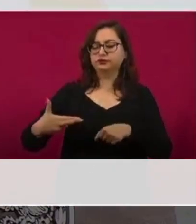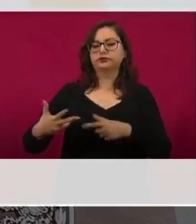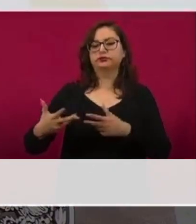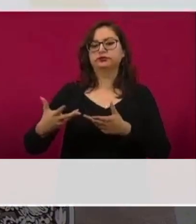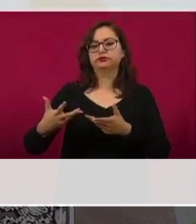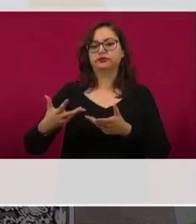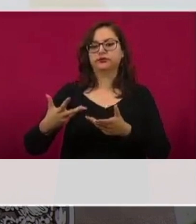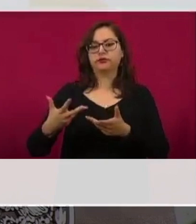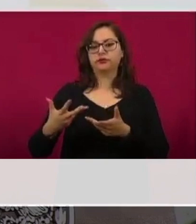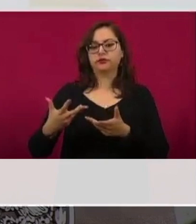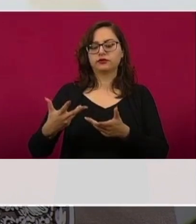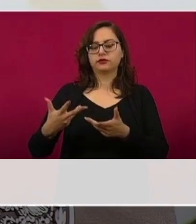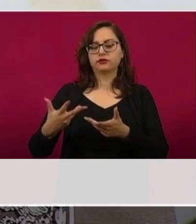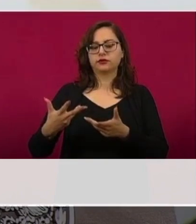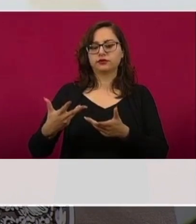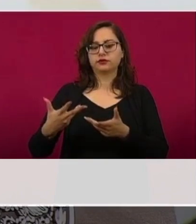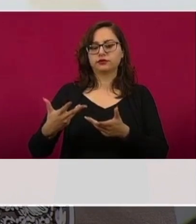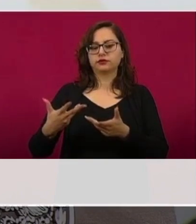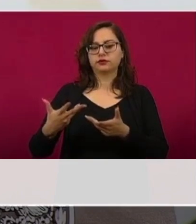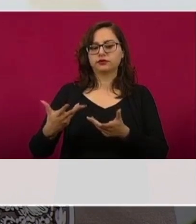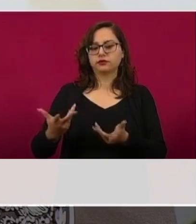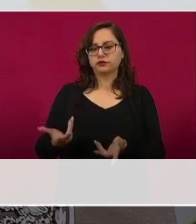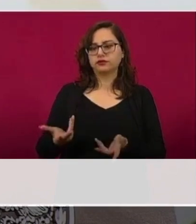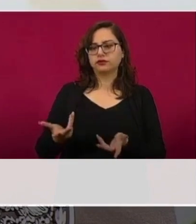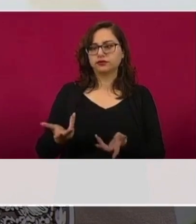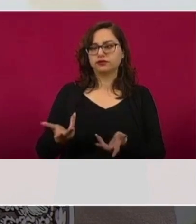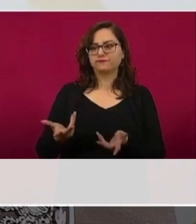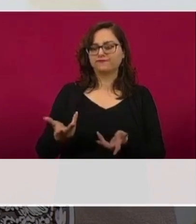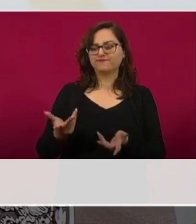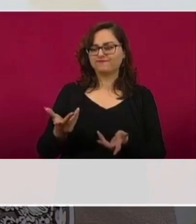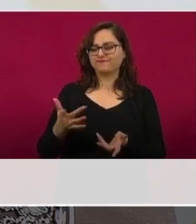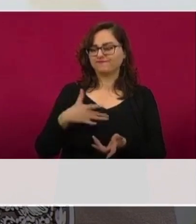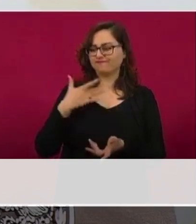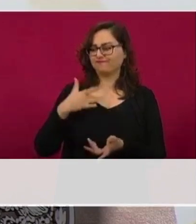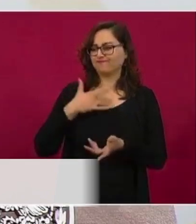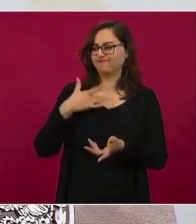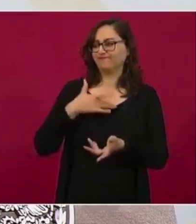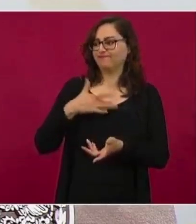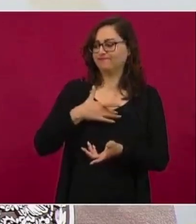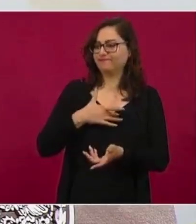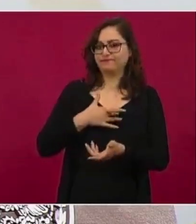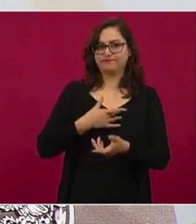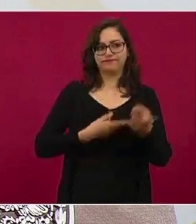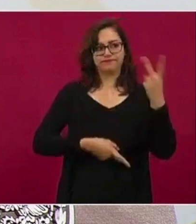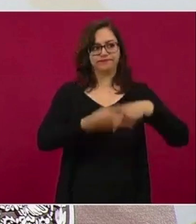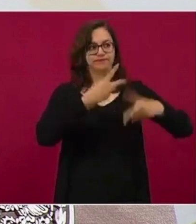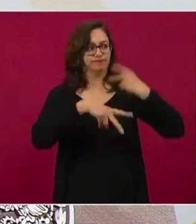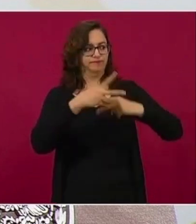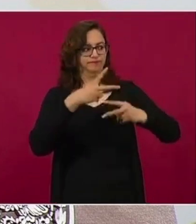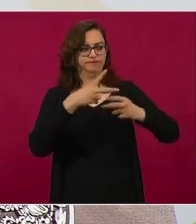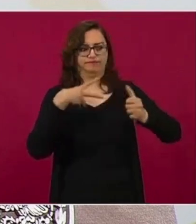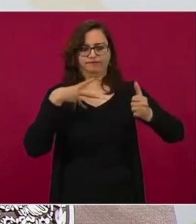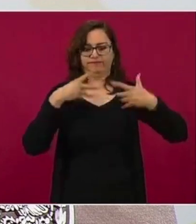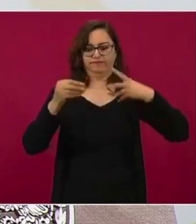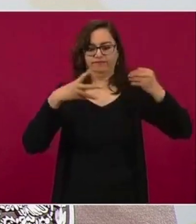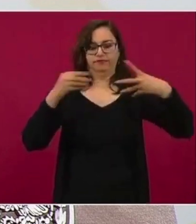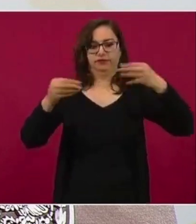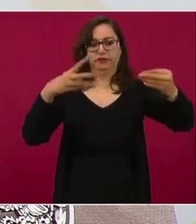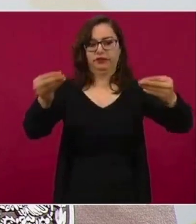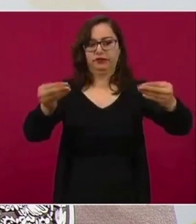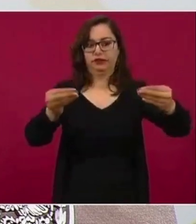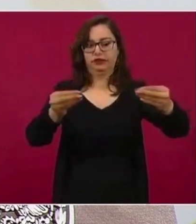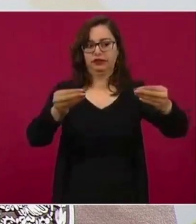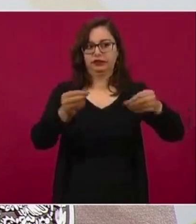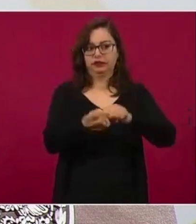olas o de la necesidad para que no nos agarre con sorpresa. ¿Qué quiero decir?